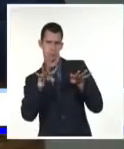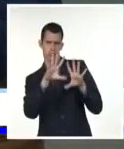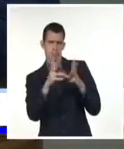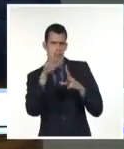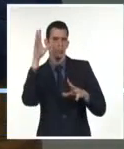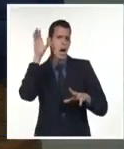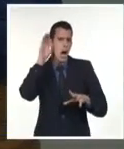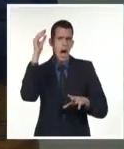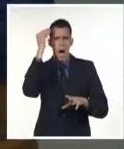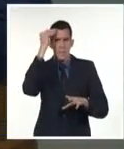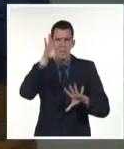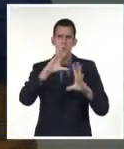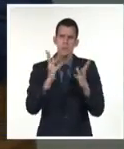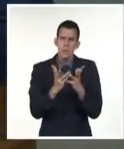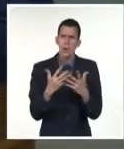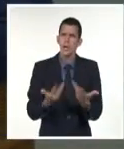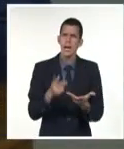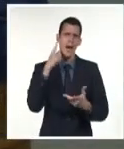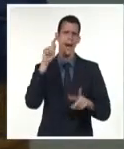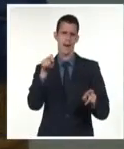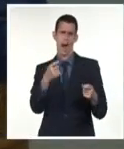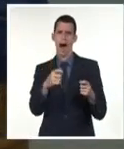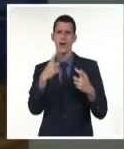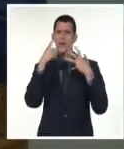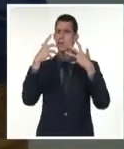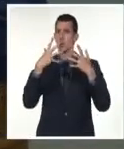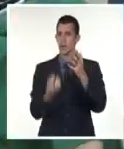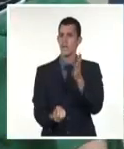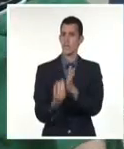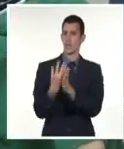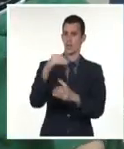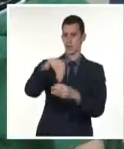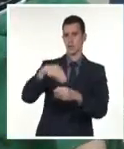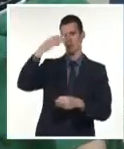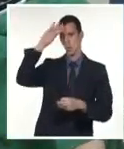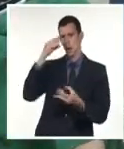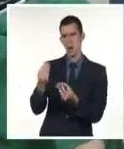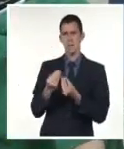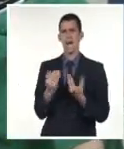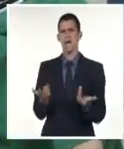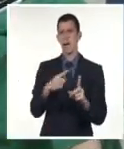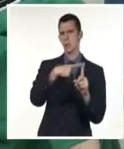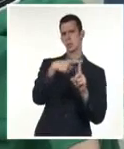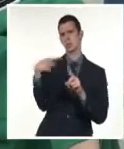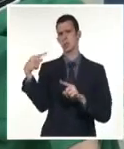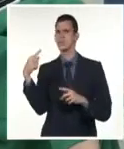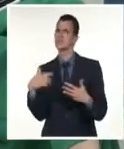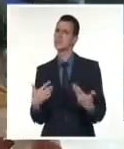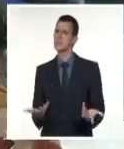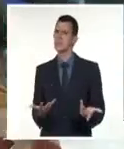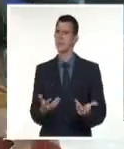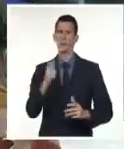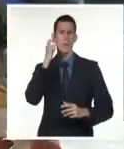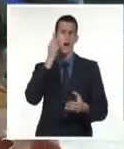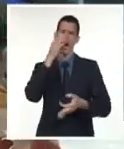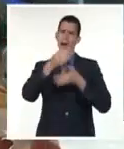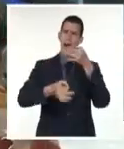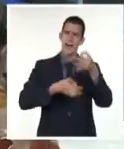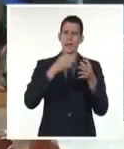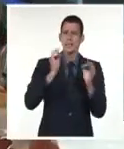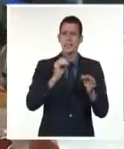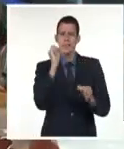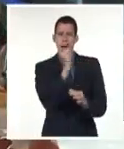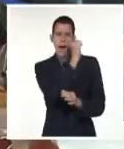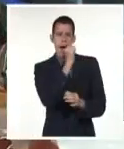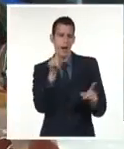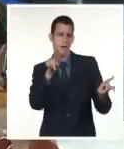cultura cubana contó la maestra Josefa Bracero. Ejemplificó con obras de la literatura y excelentes composiciones musicales que han sido